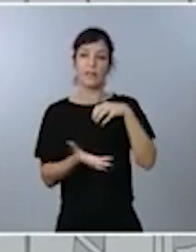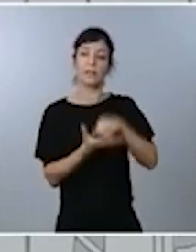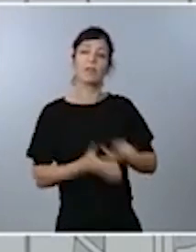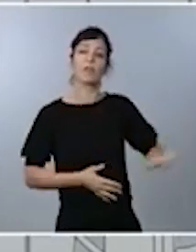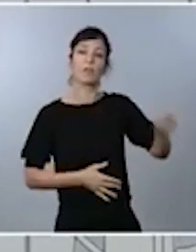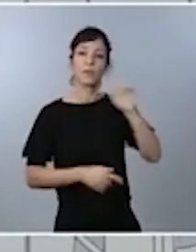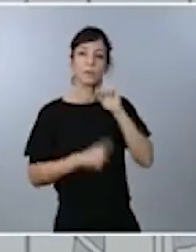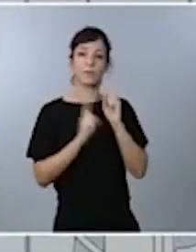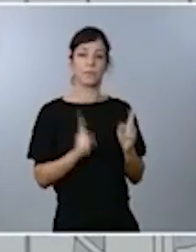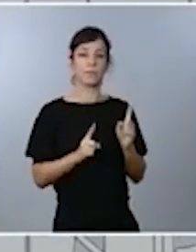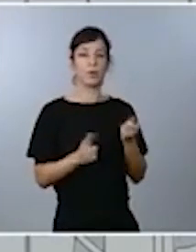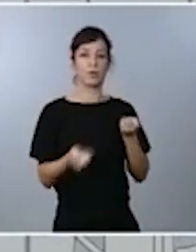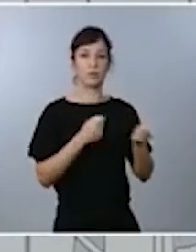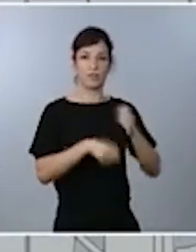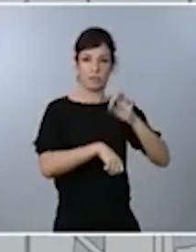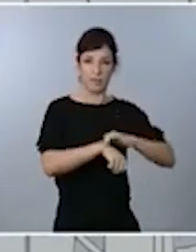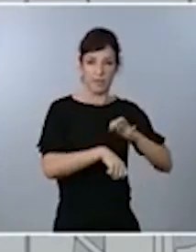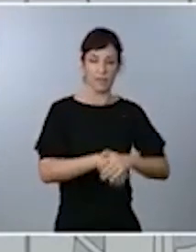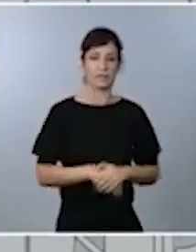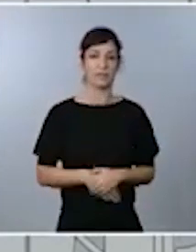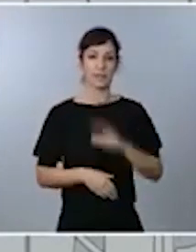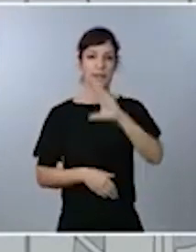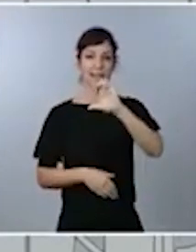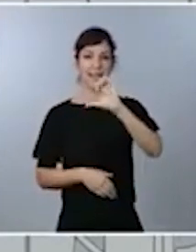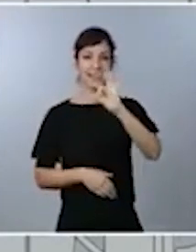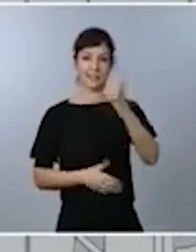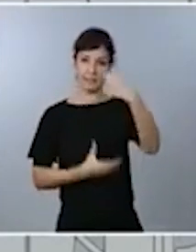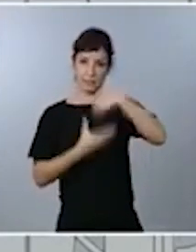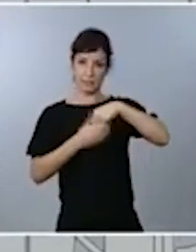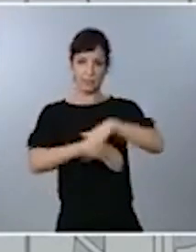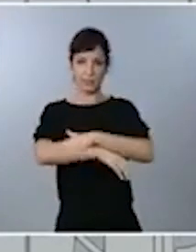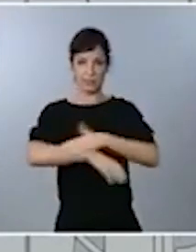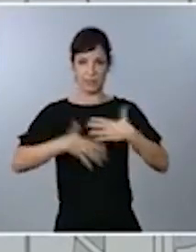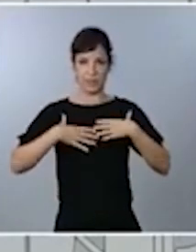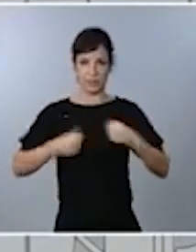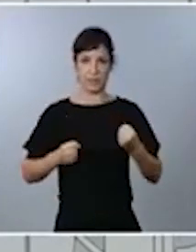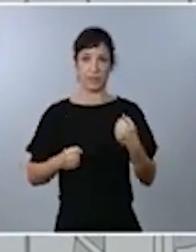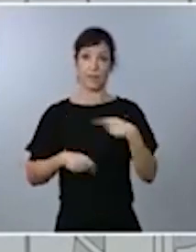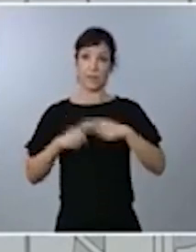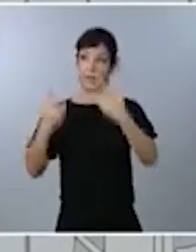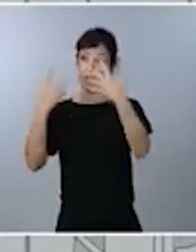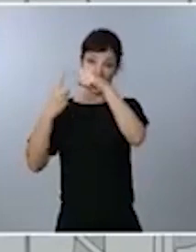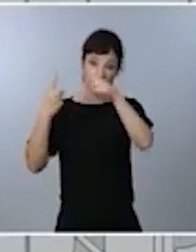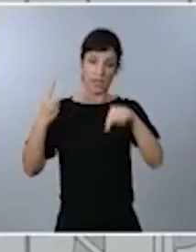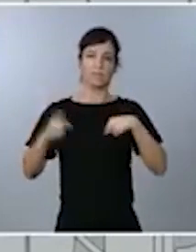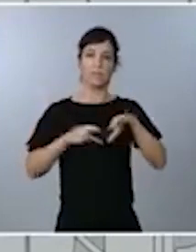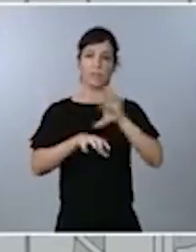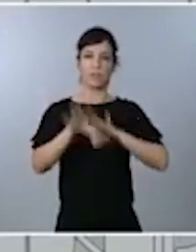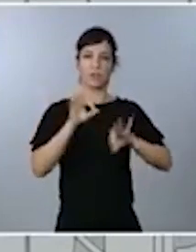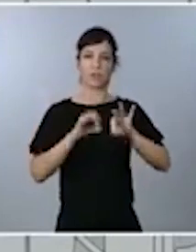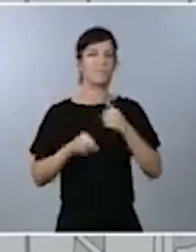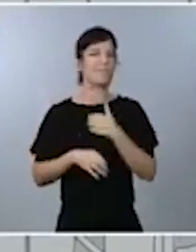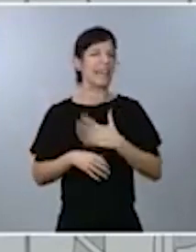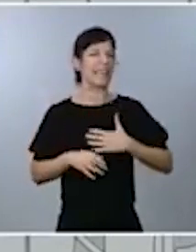y también al CAES dependiente del Ministerio de Sanidad. En particular, me gustaría enumerar las siguientes. Se fijaron